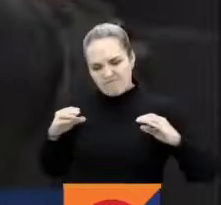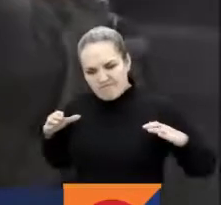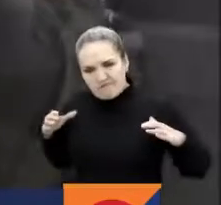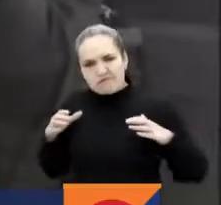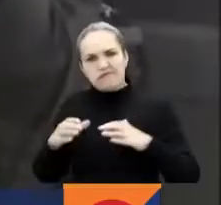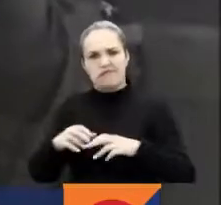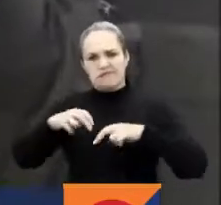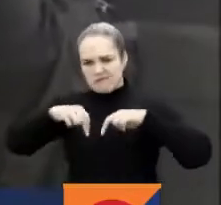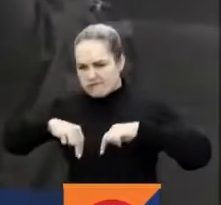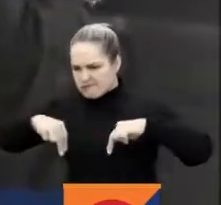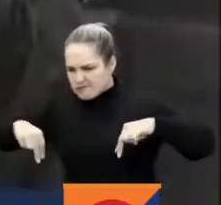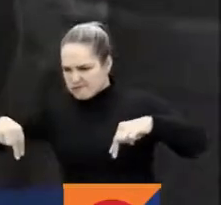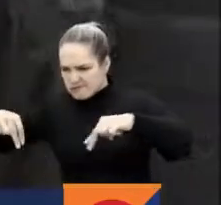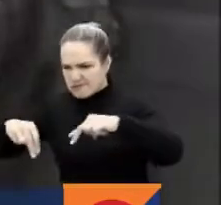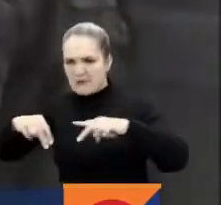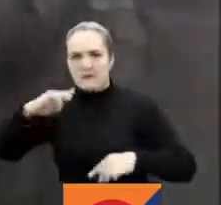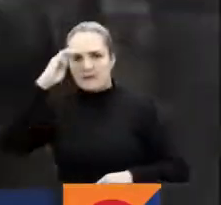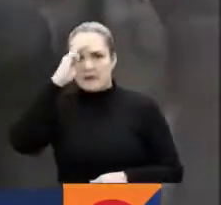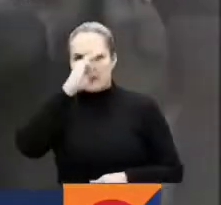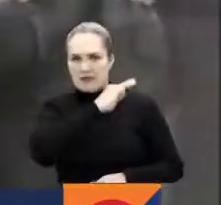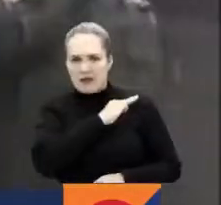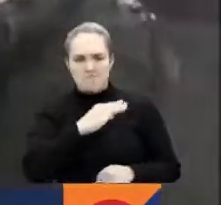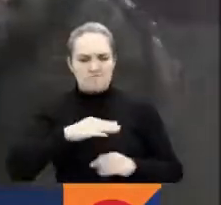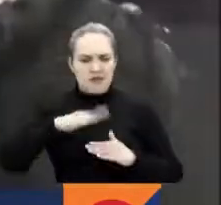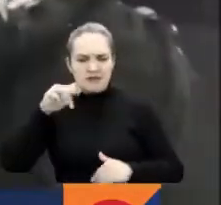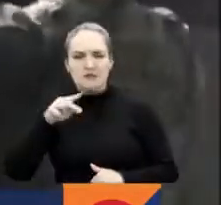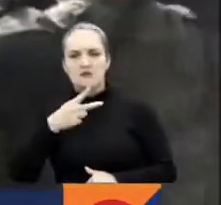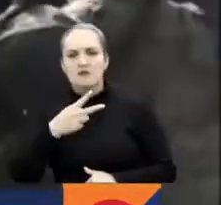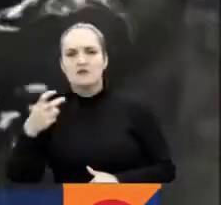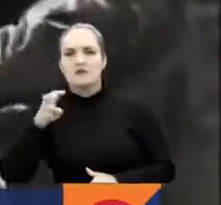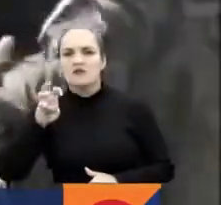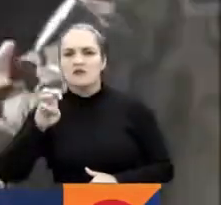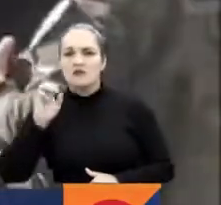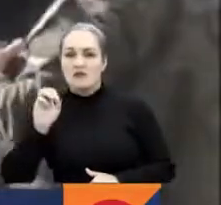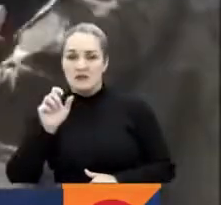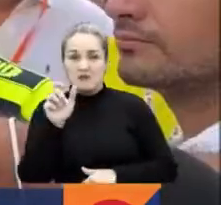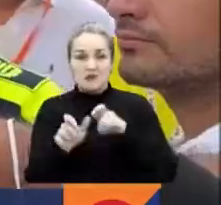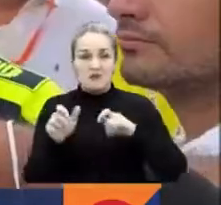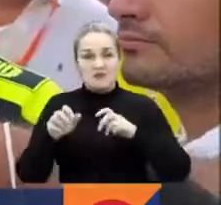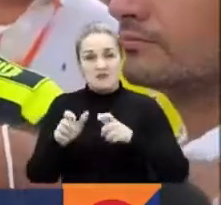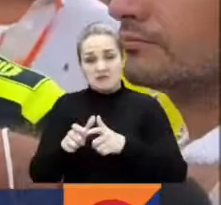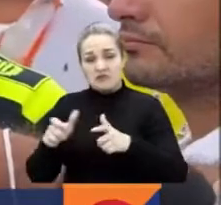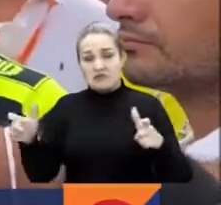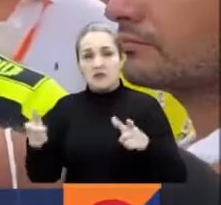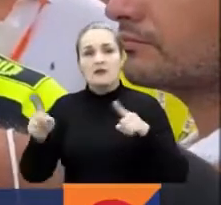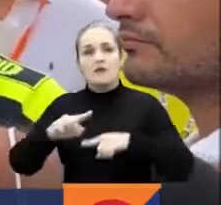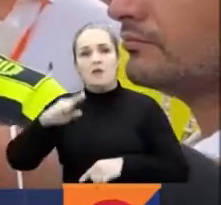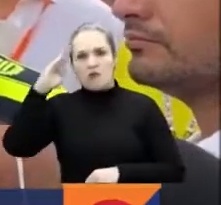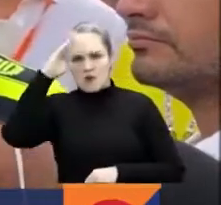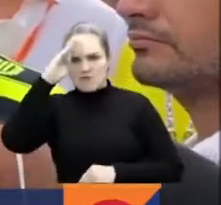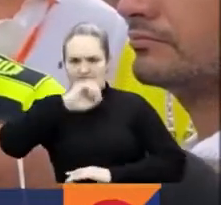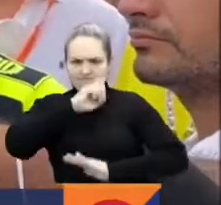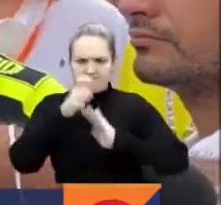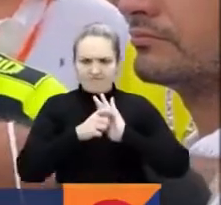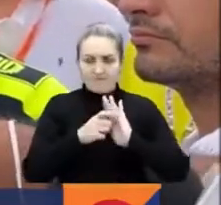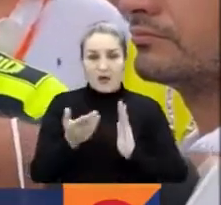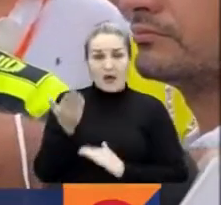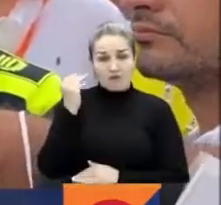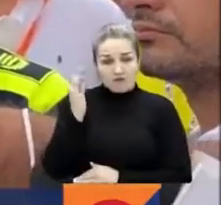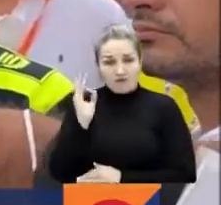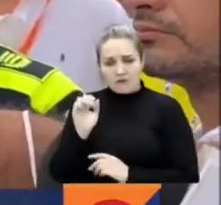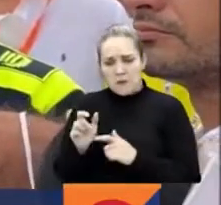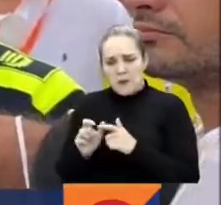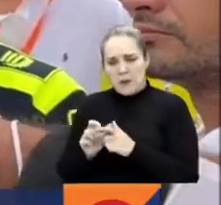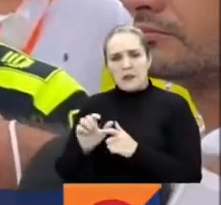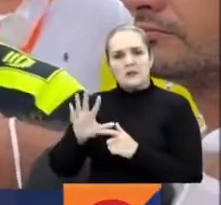hombres. Lo segundo tiene que ver con el fortalecimiento integral de la presencia de nuestra Policía Nacional. Pasamos de 50 a